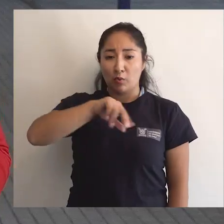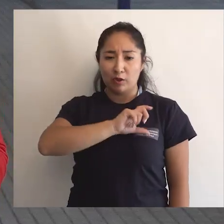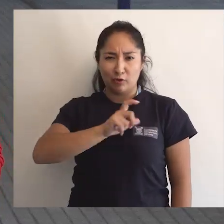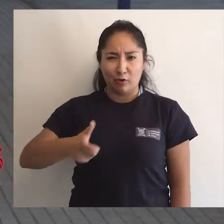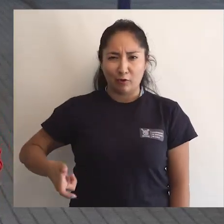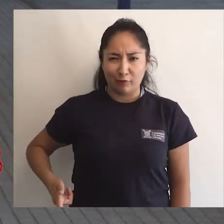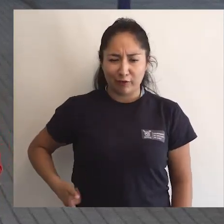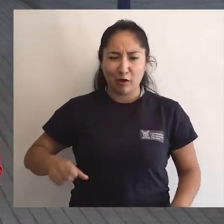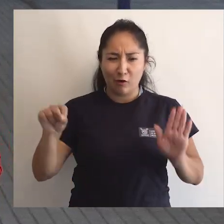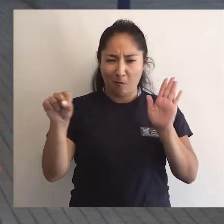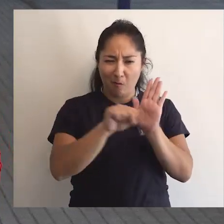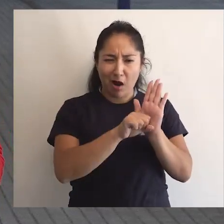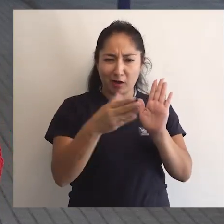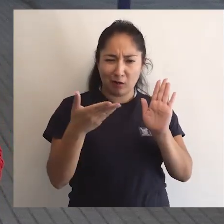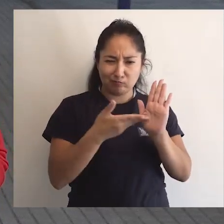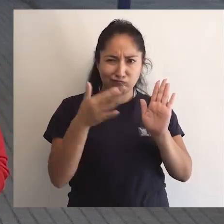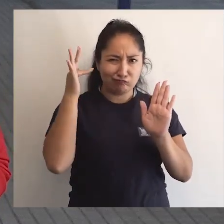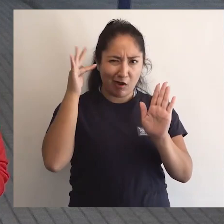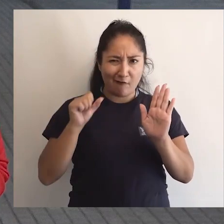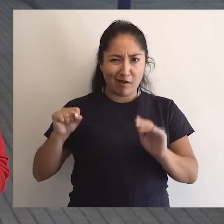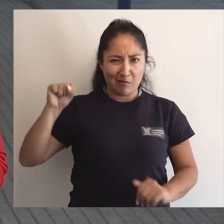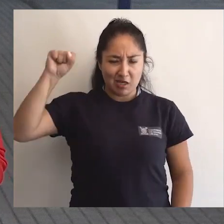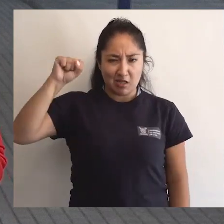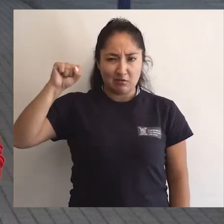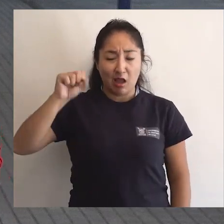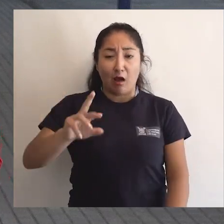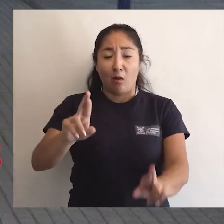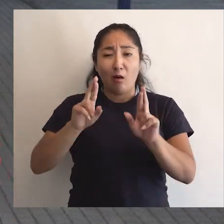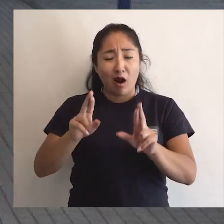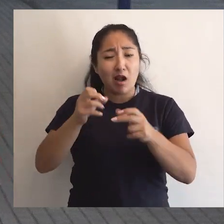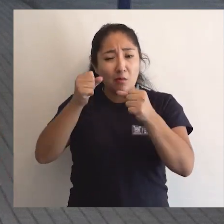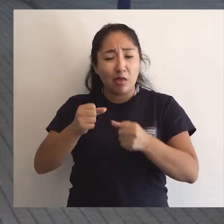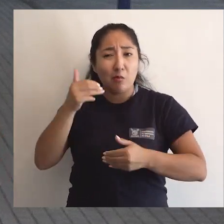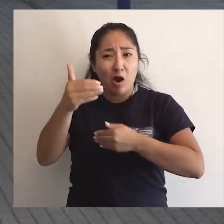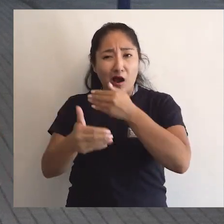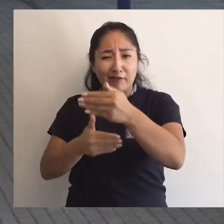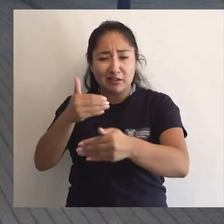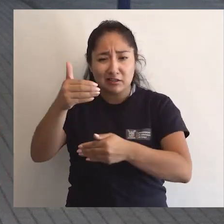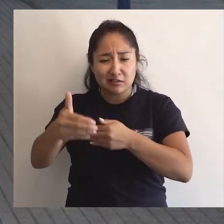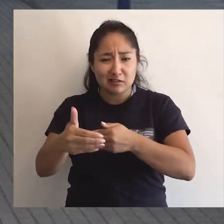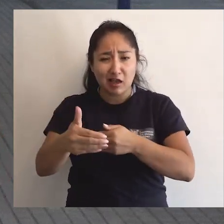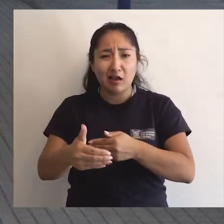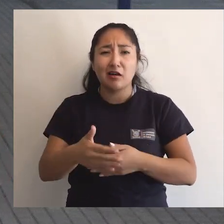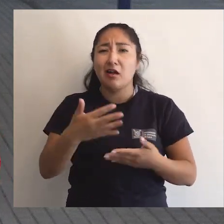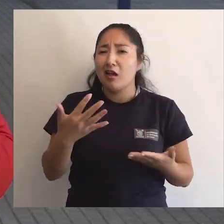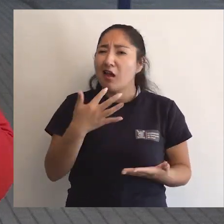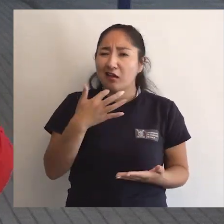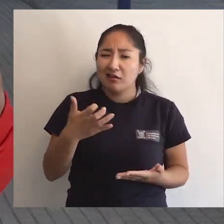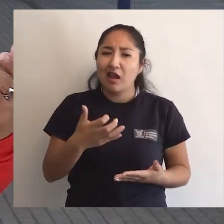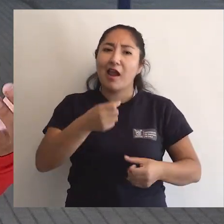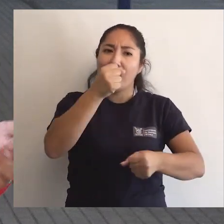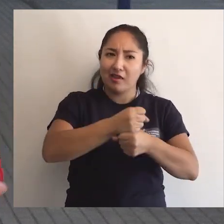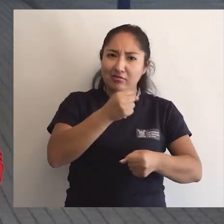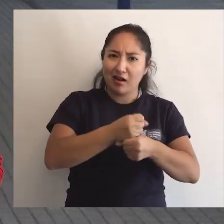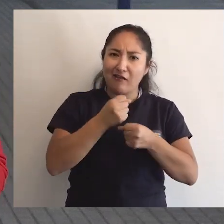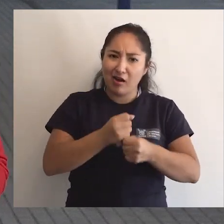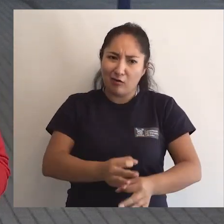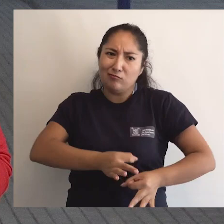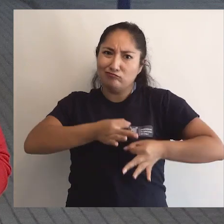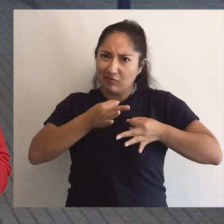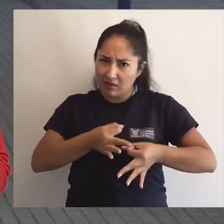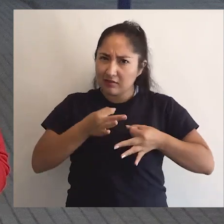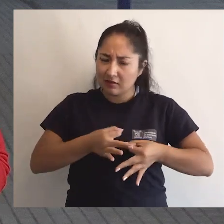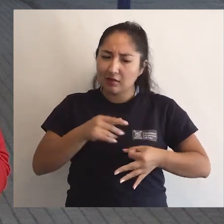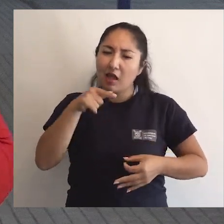Nuestro gobierno con un marcado carácter feminista espera poder avanzar en empleo denominado trabajo decente